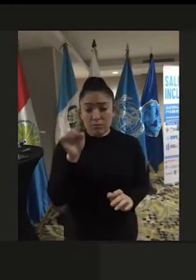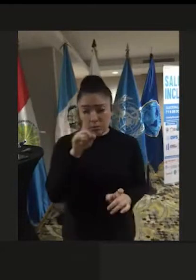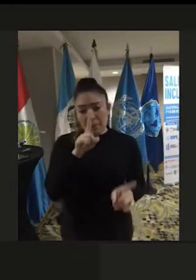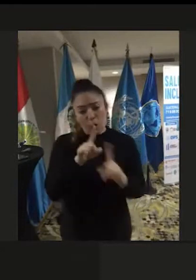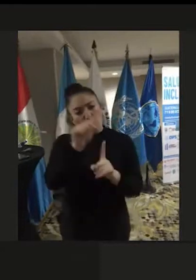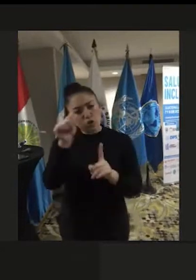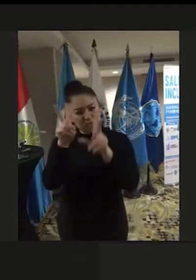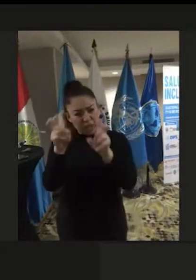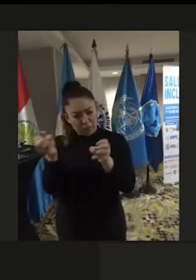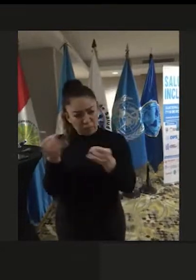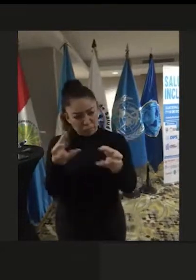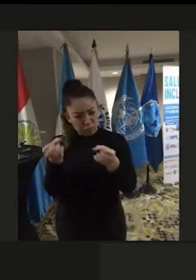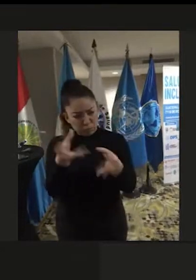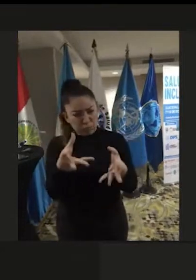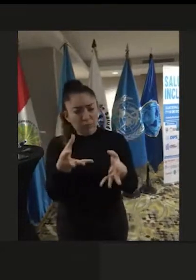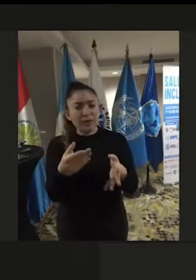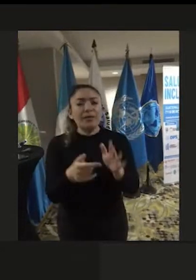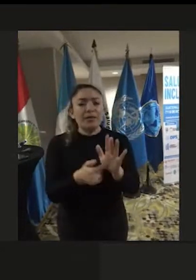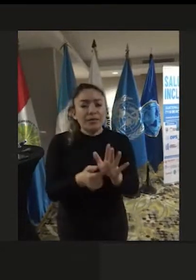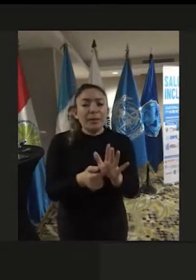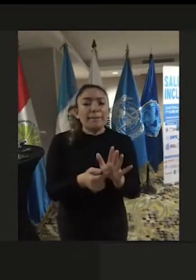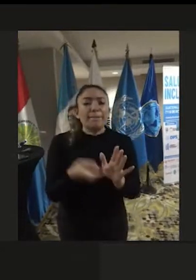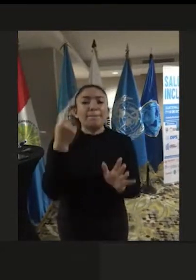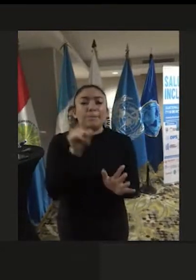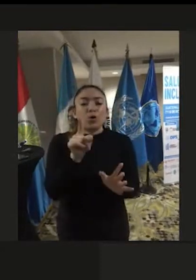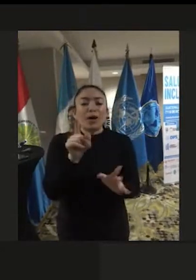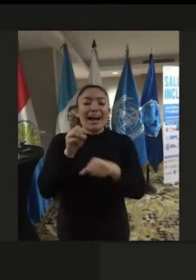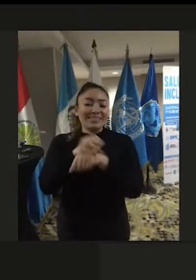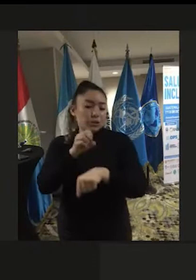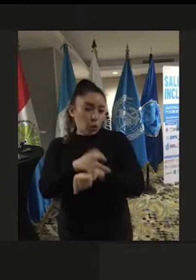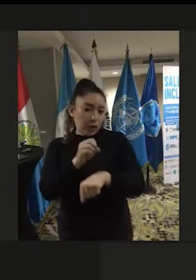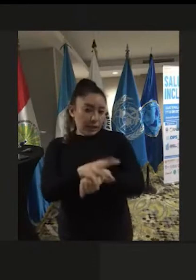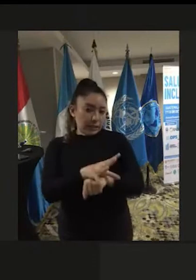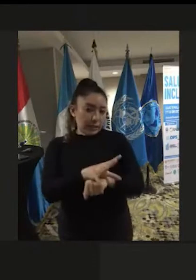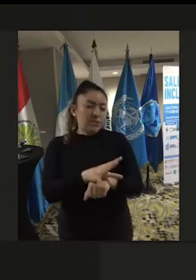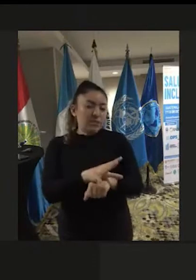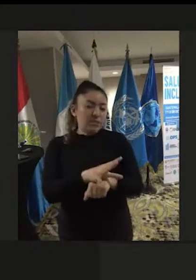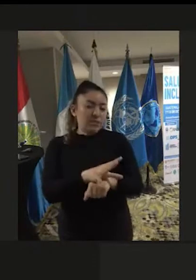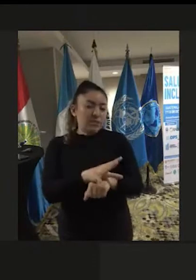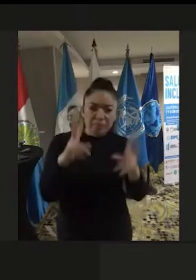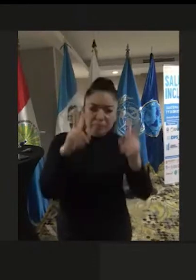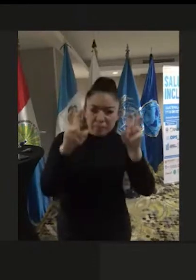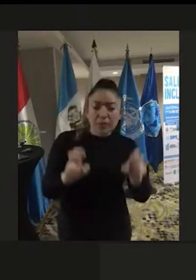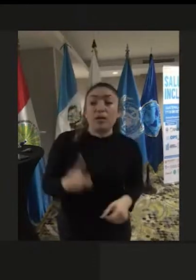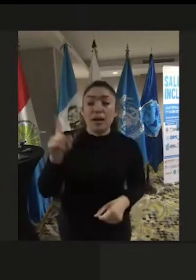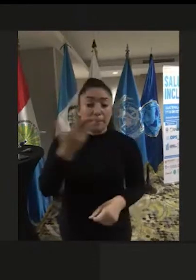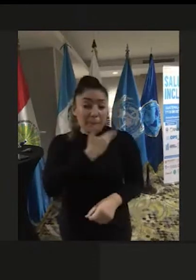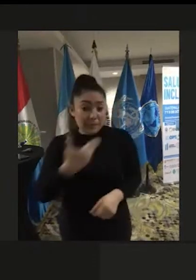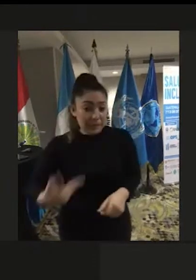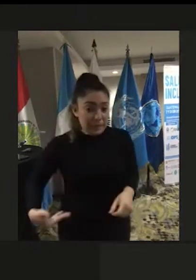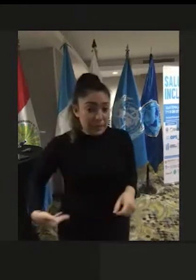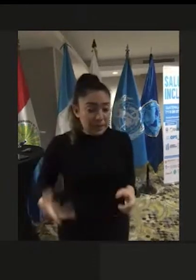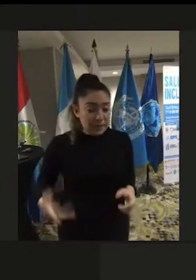informados por los asesores es que el presidente de la